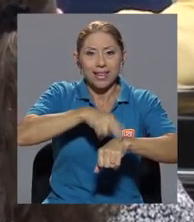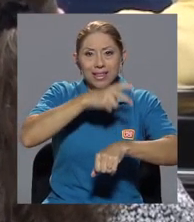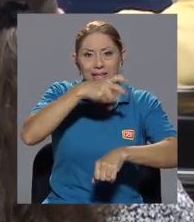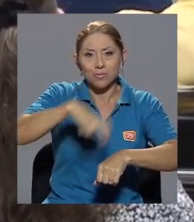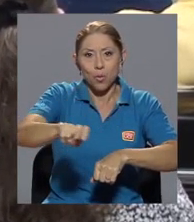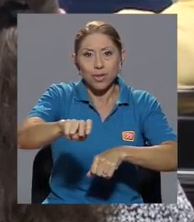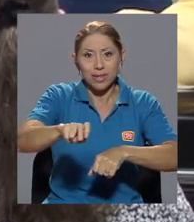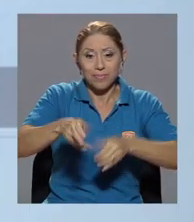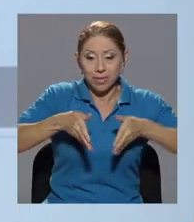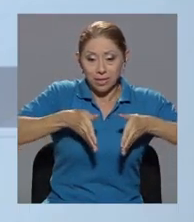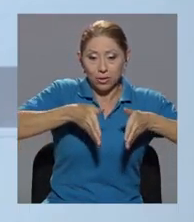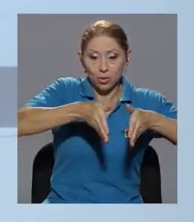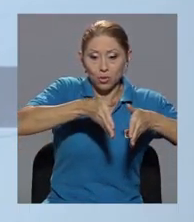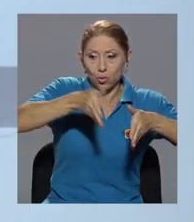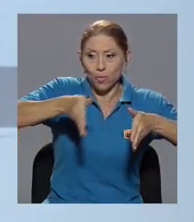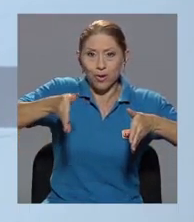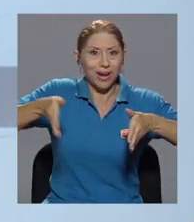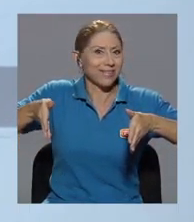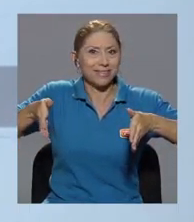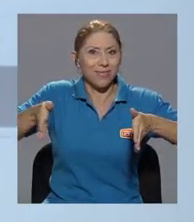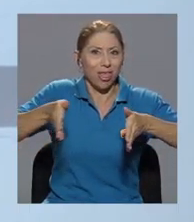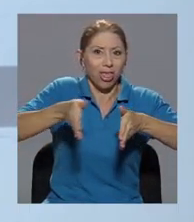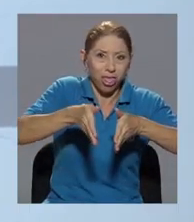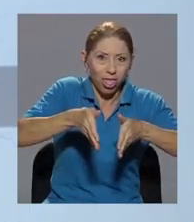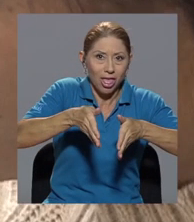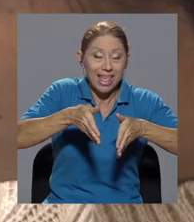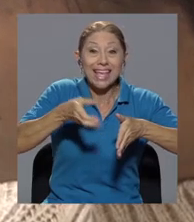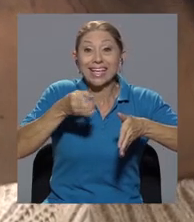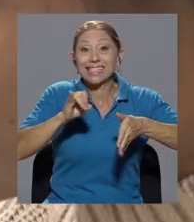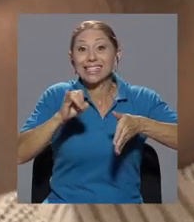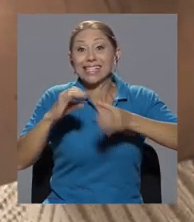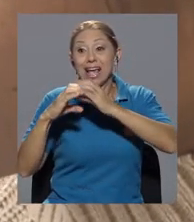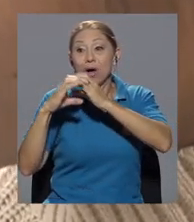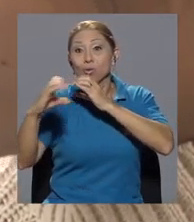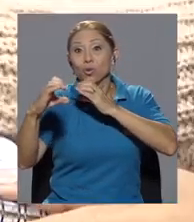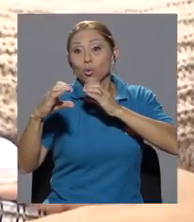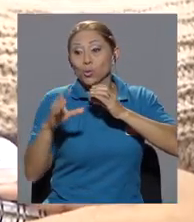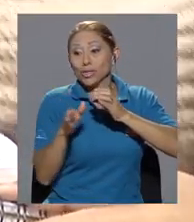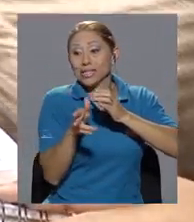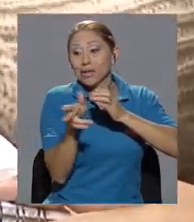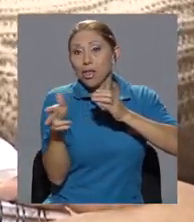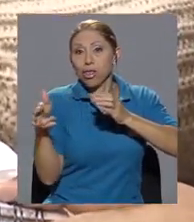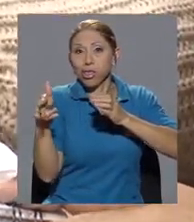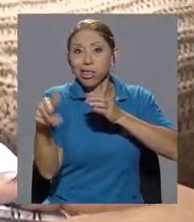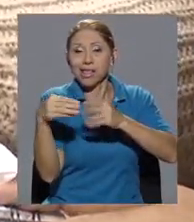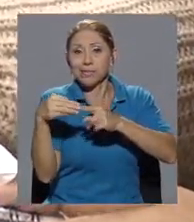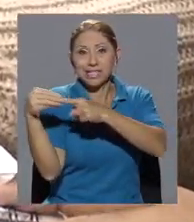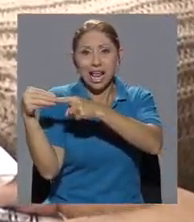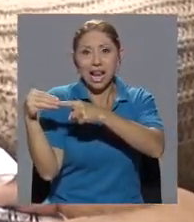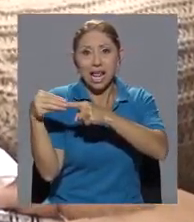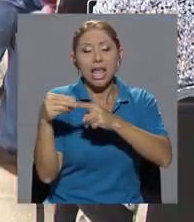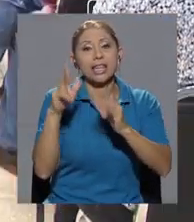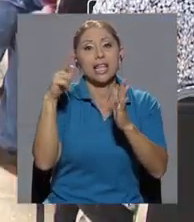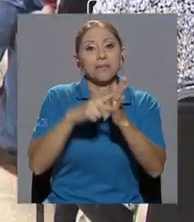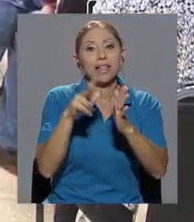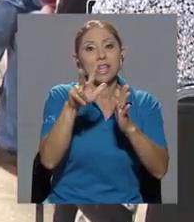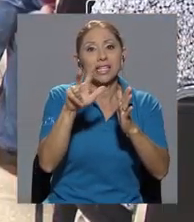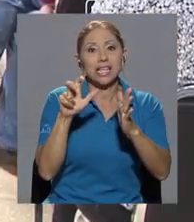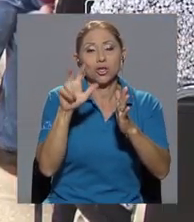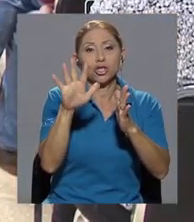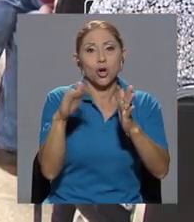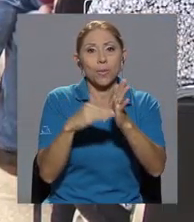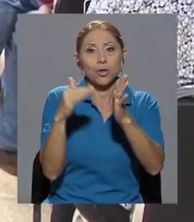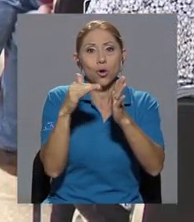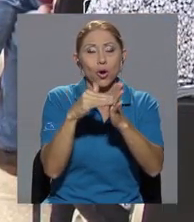Se estima que al sectorizar las líneas de autobuses se generaría un ahorro de 3.305 millones de colones y un aumento del